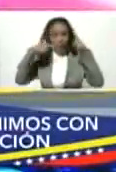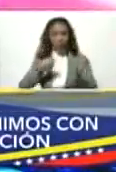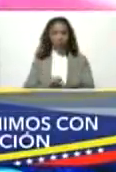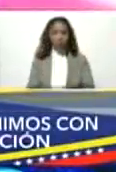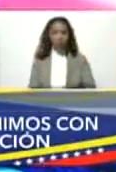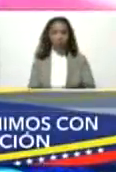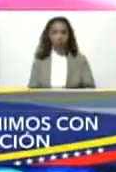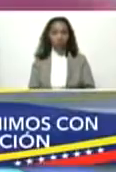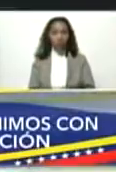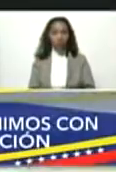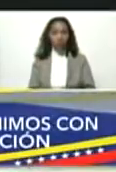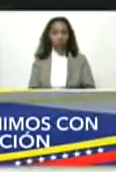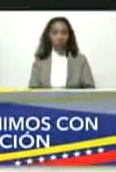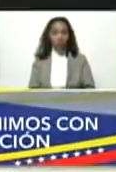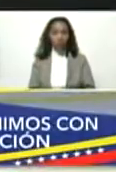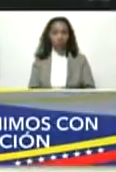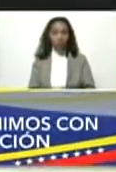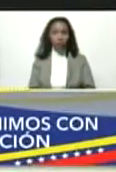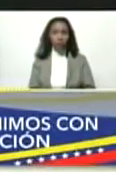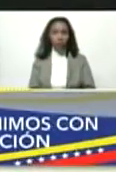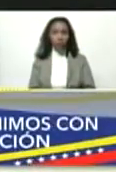me quitaron la imagen vale